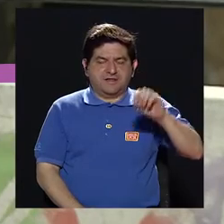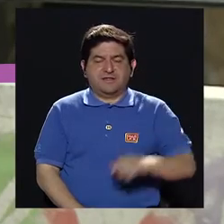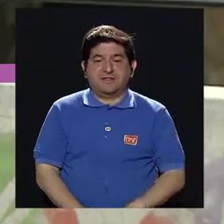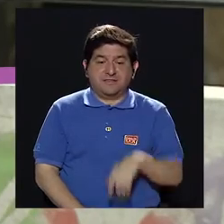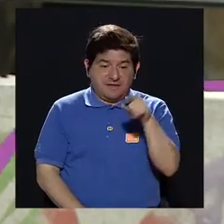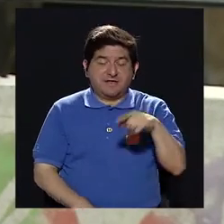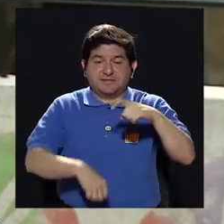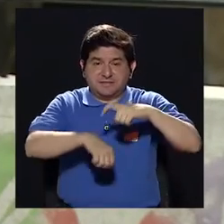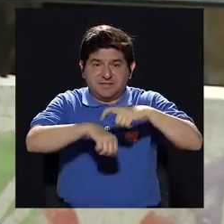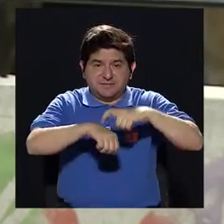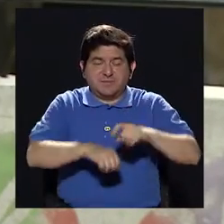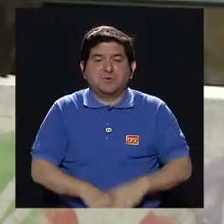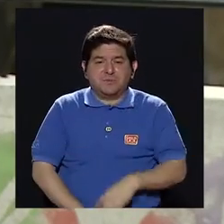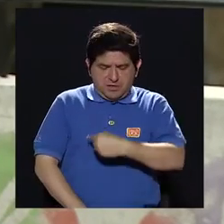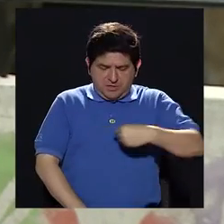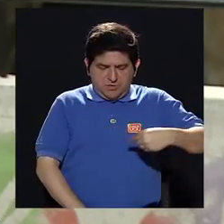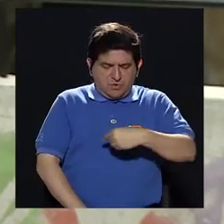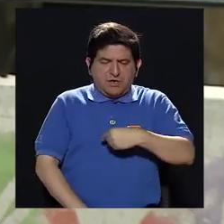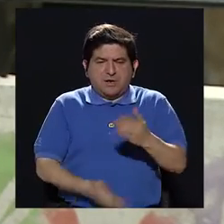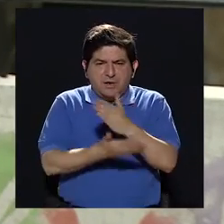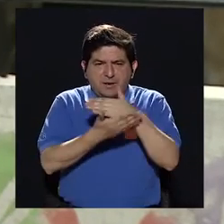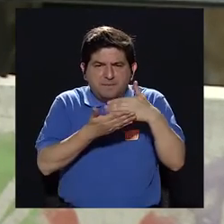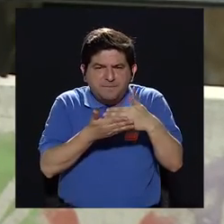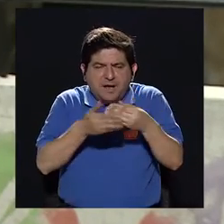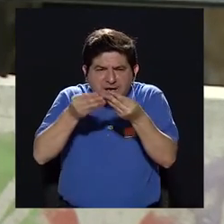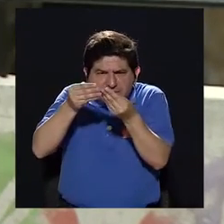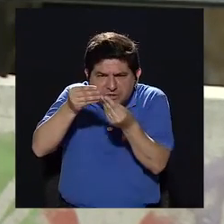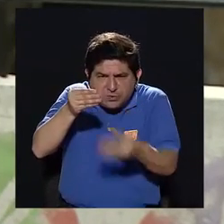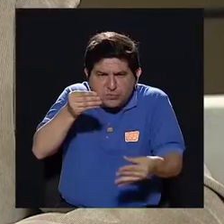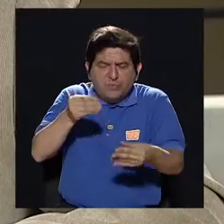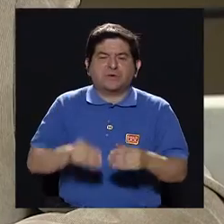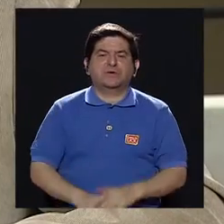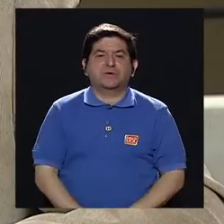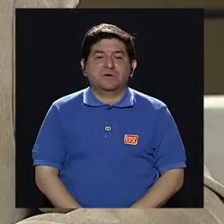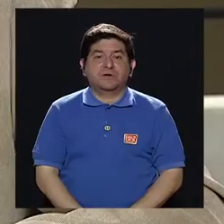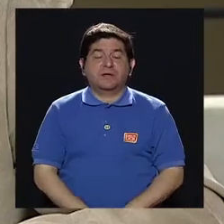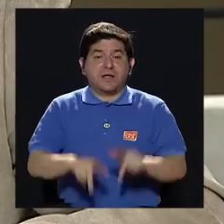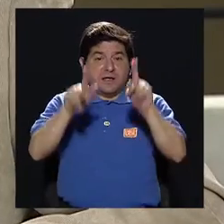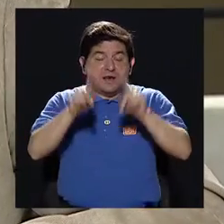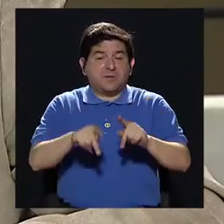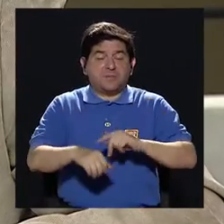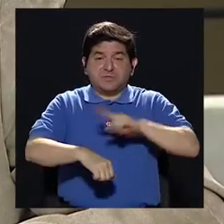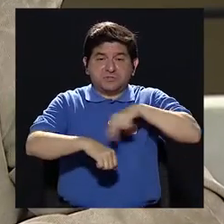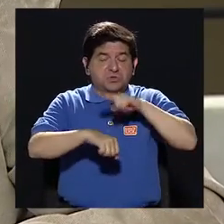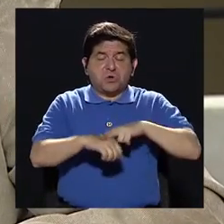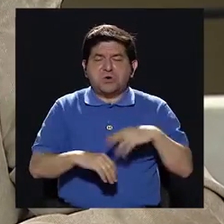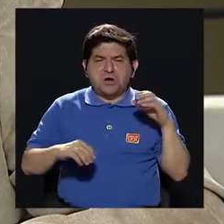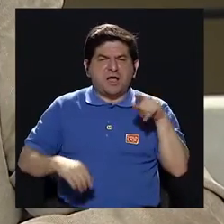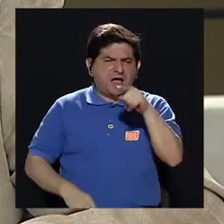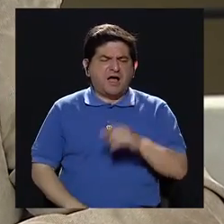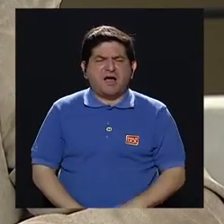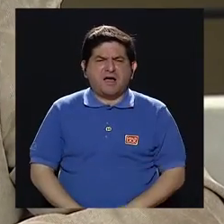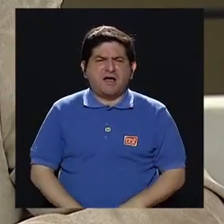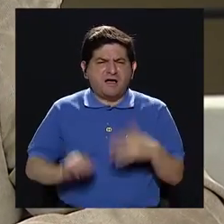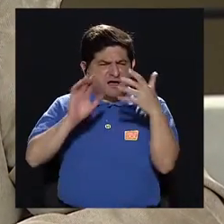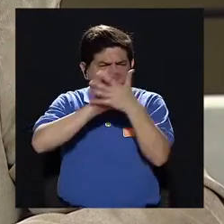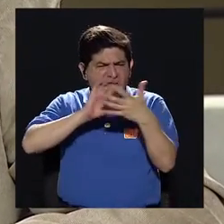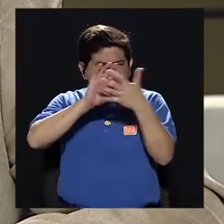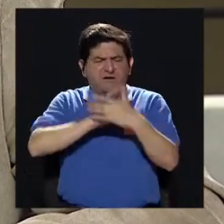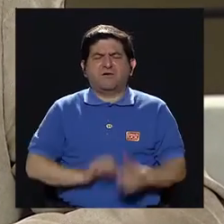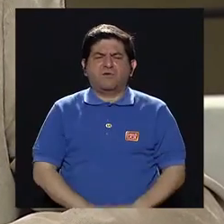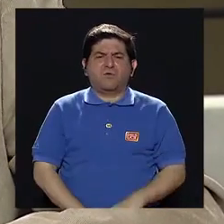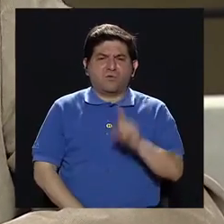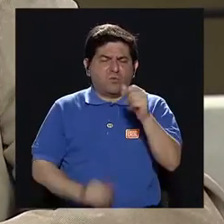formarse las úlceras y se evacúa a la hora de defecar. Entonces, al principio, pues la persona normalmente lo confunde con una diorrea